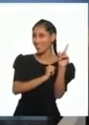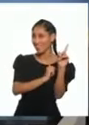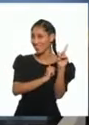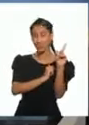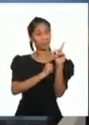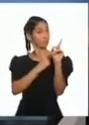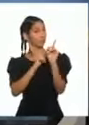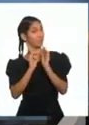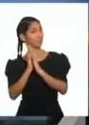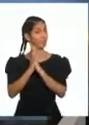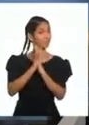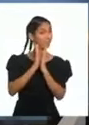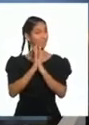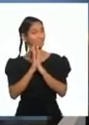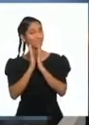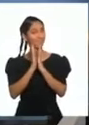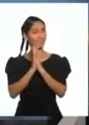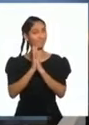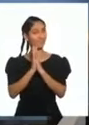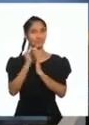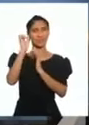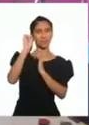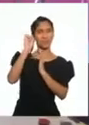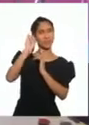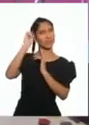Ima Sumac.